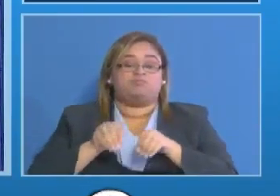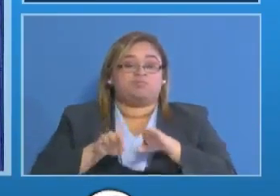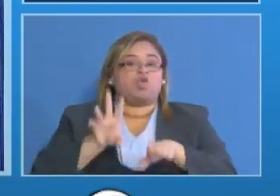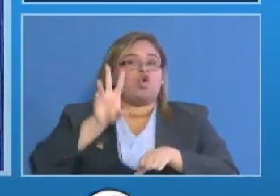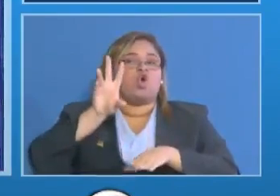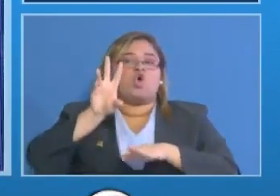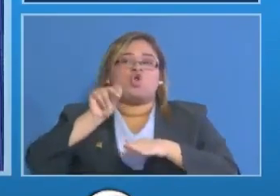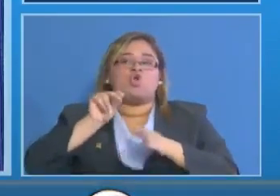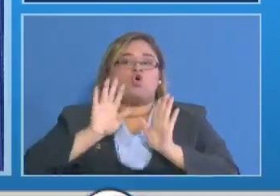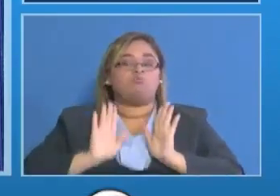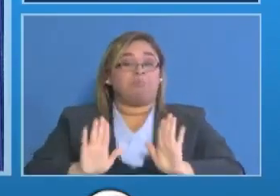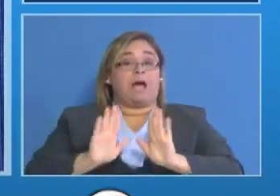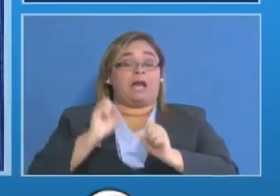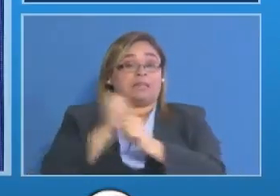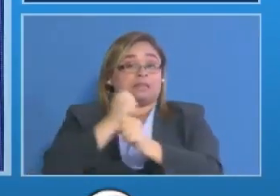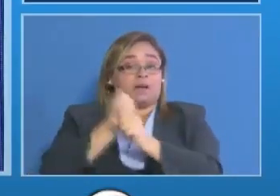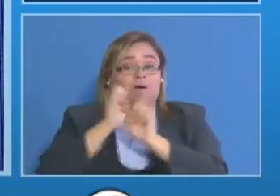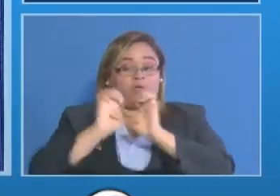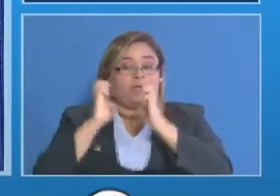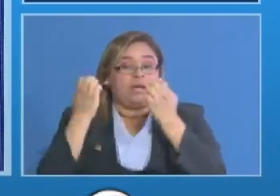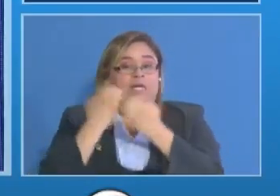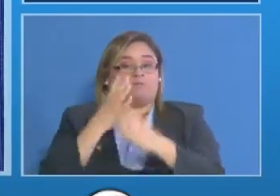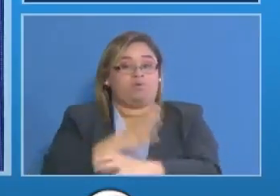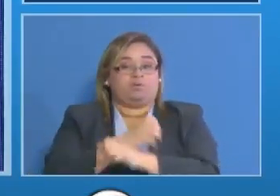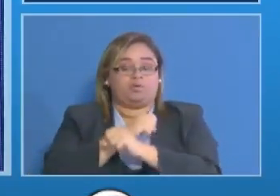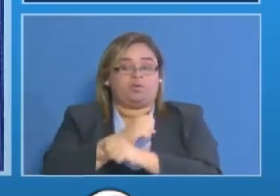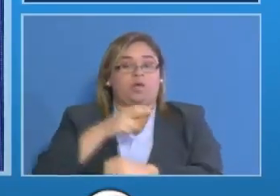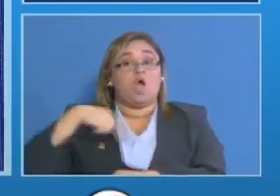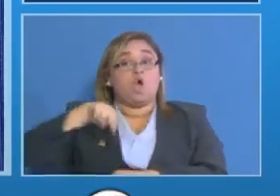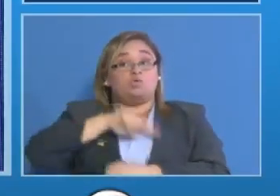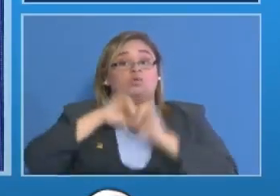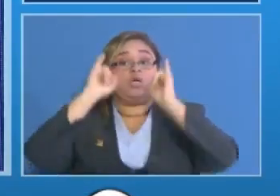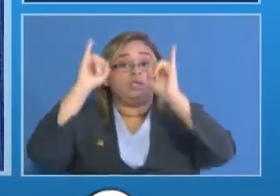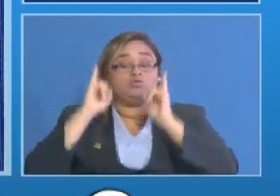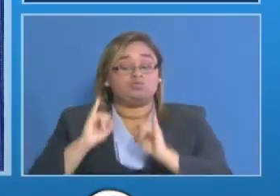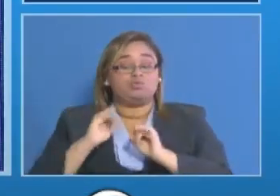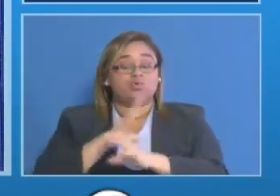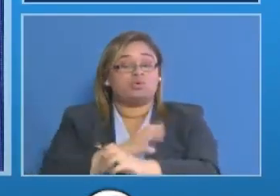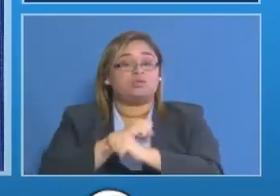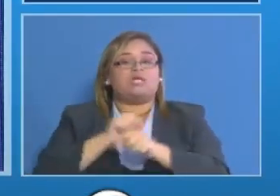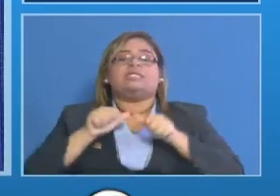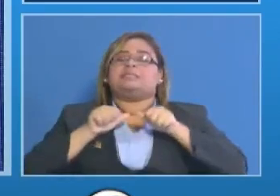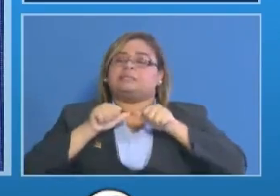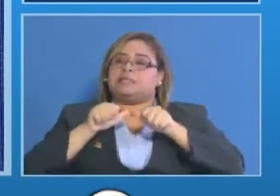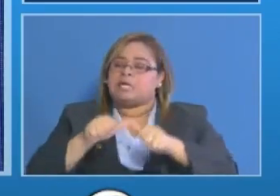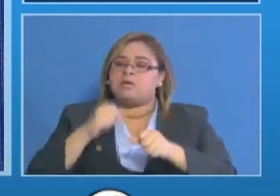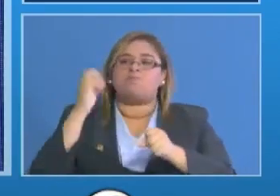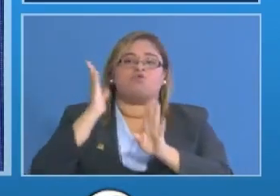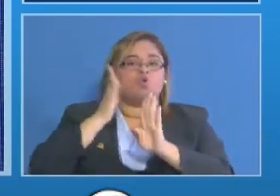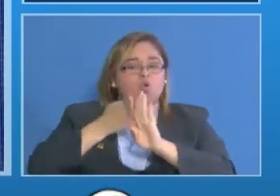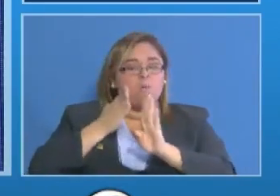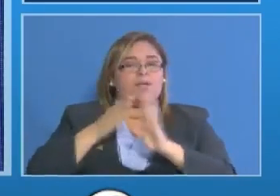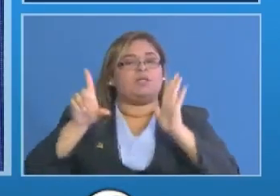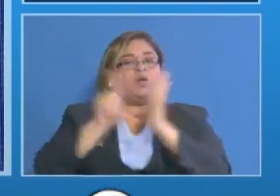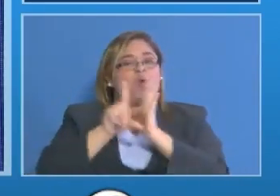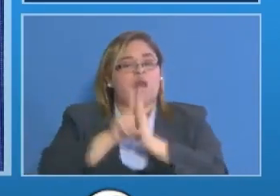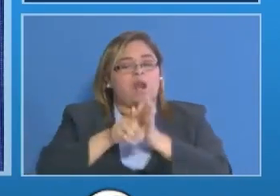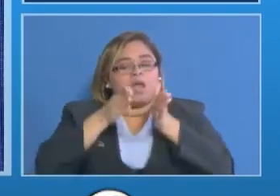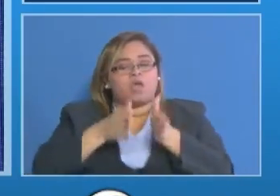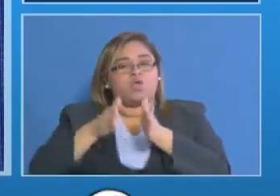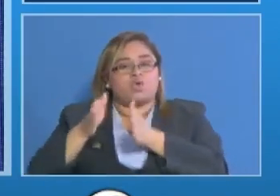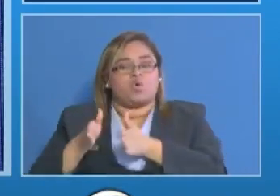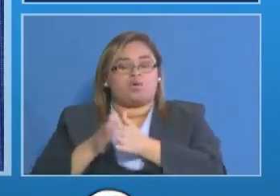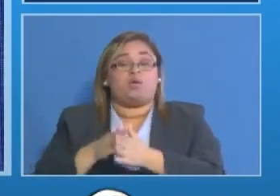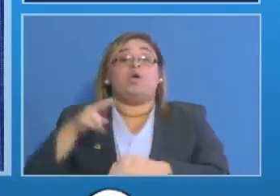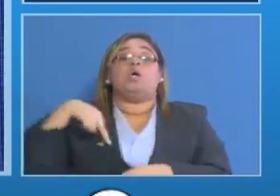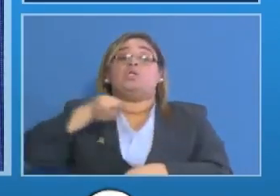de la fuerza de tarea conjunta como estamento de seguridad continuamos garantizando la ley y el orden tenemos